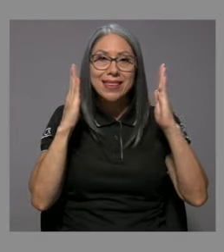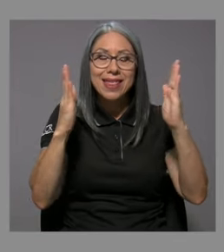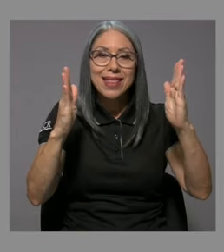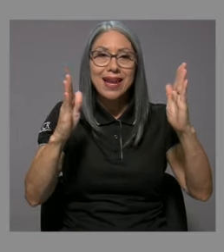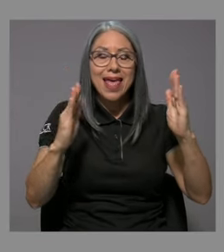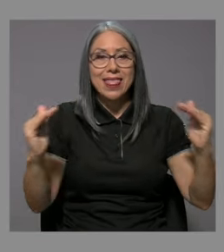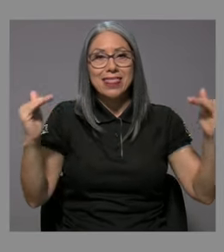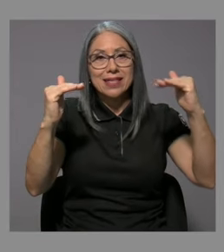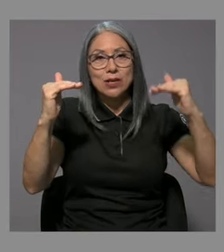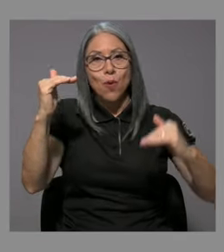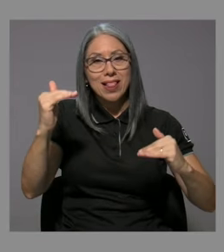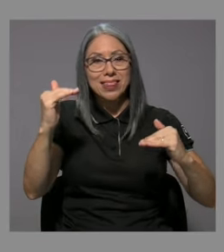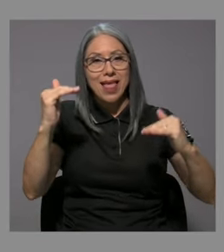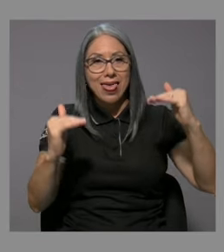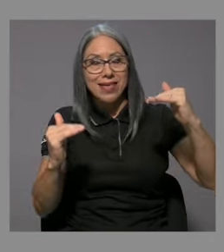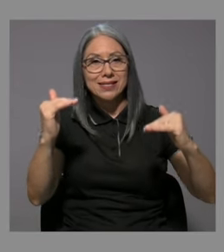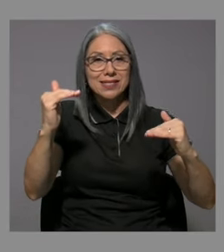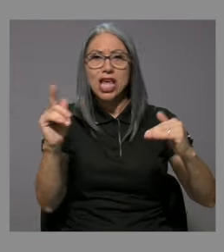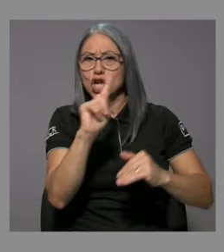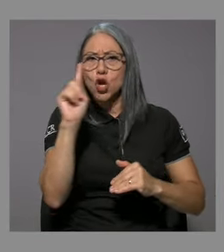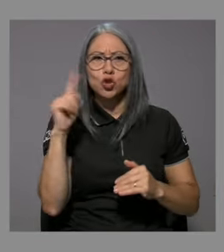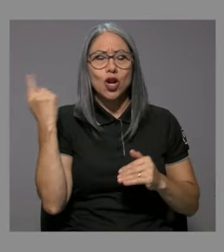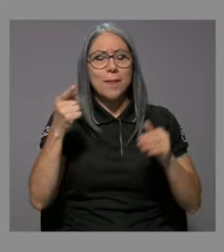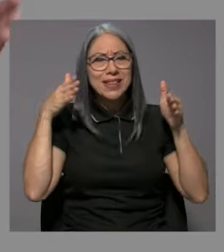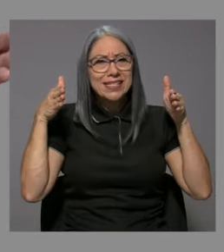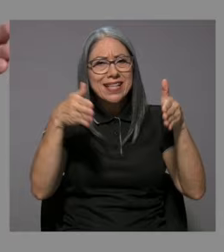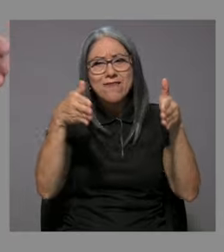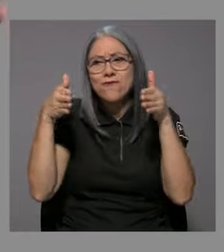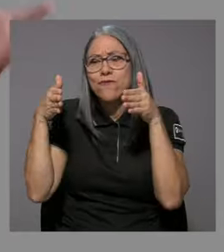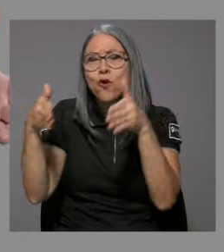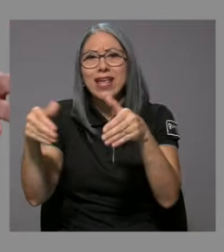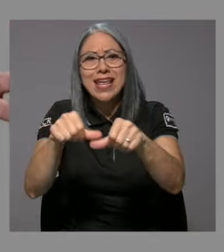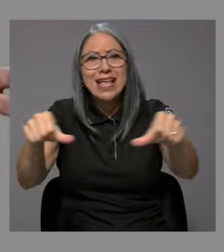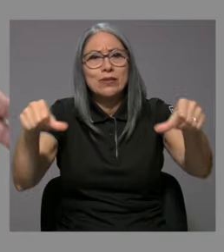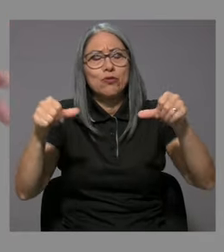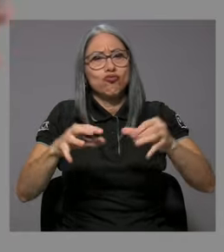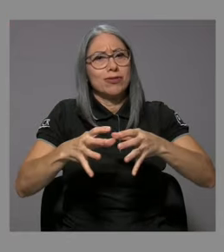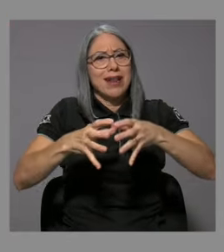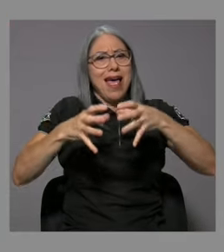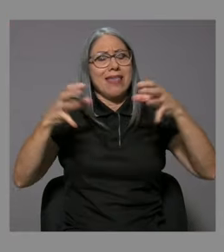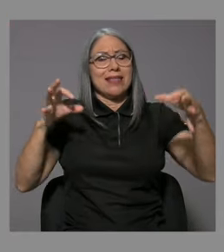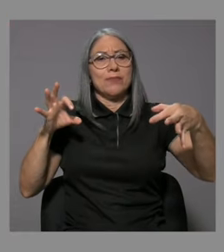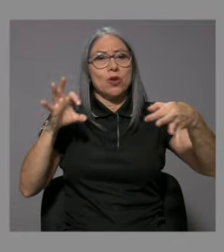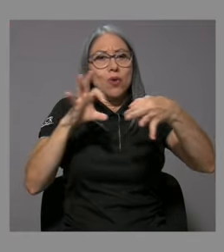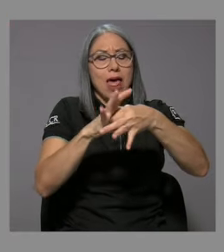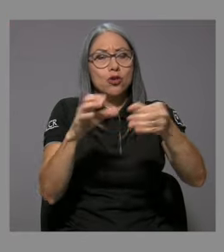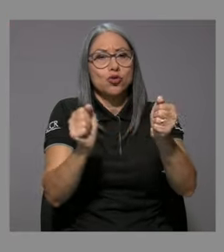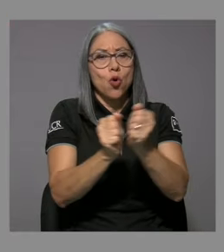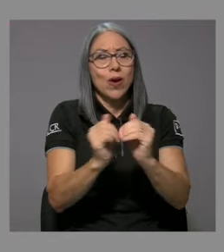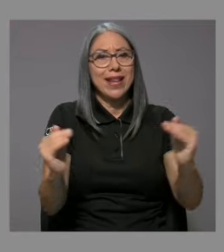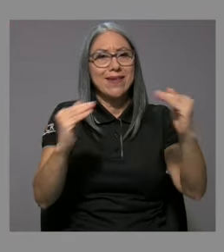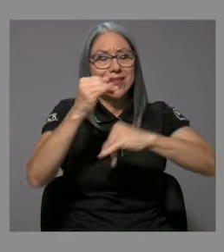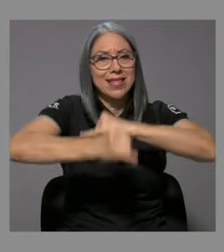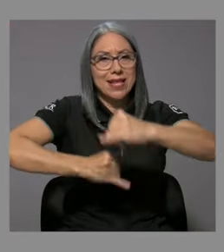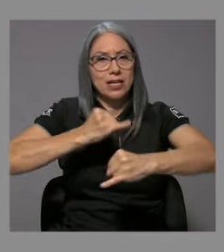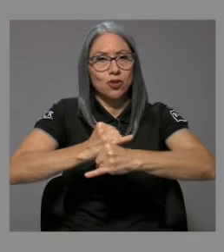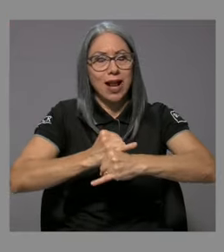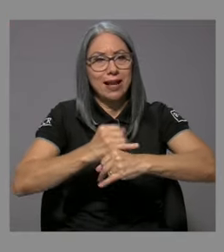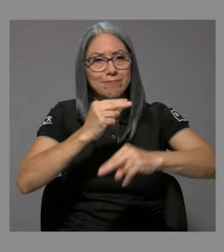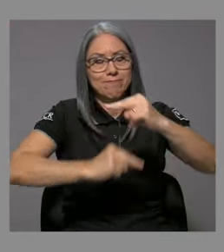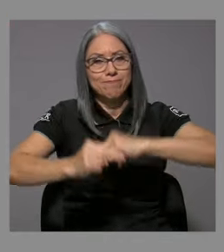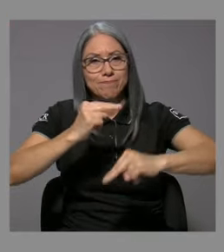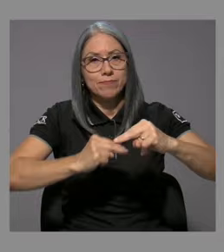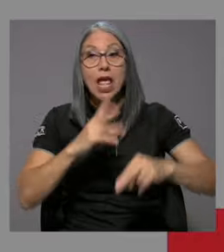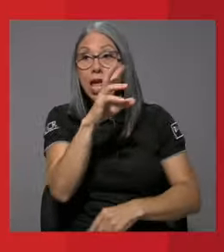desarrollo que aborden las desigualdades y no se enfoquen solamente en los grandes sectores vinculados al